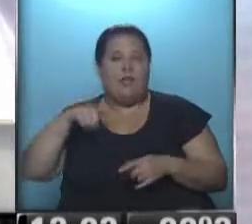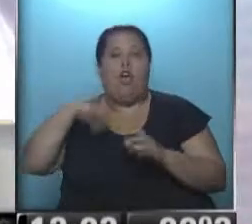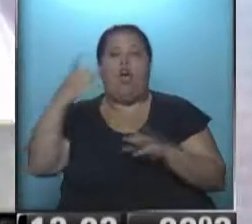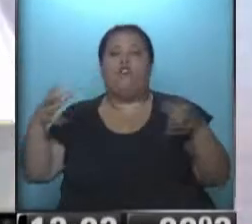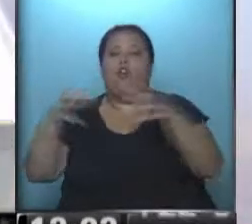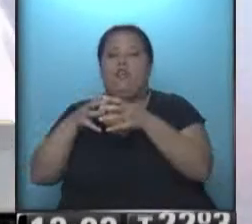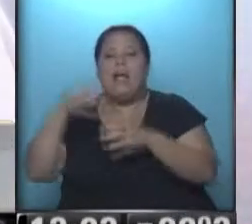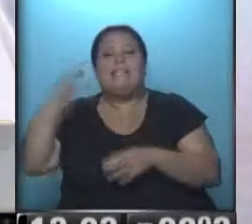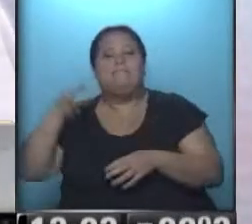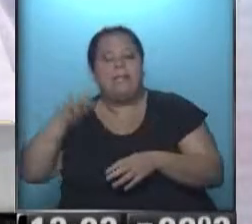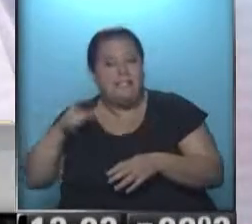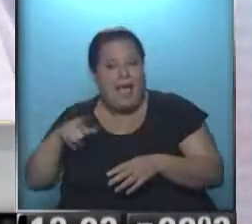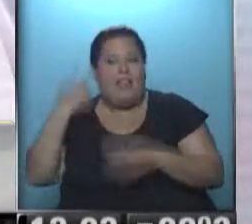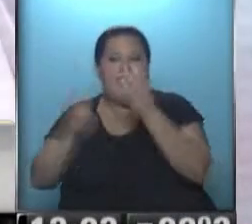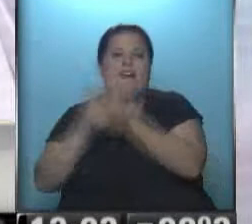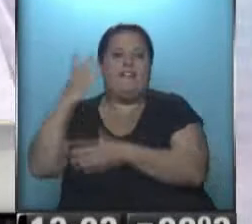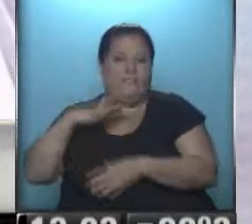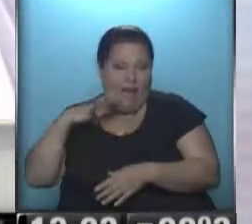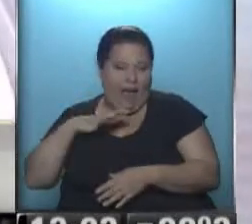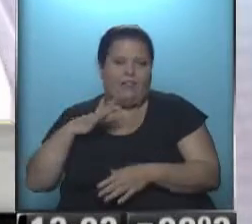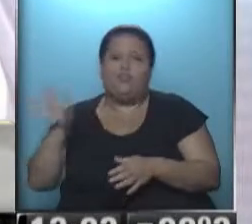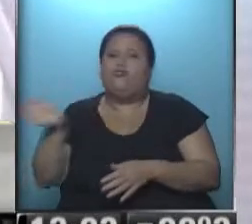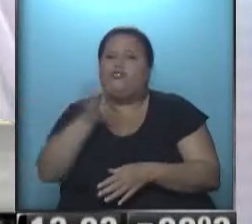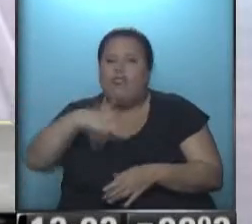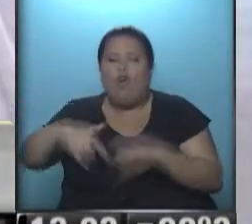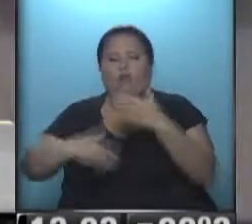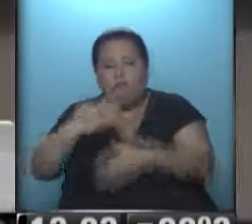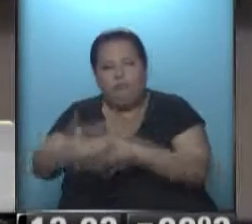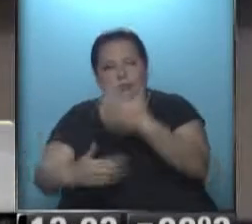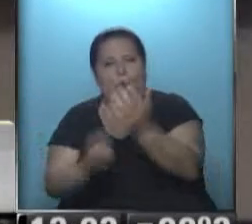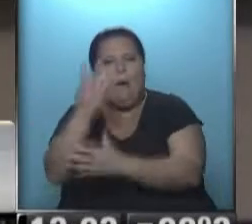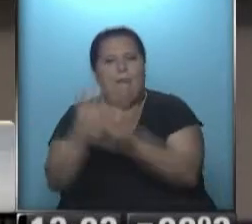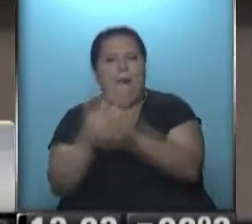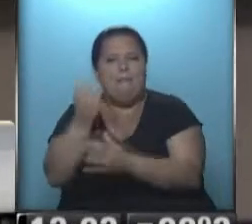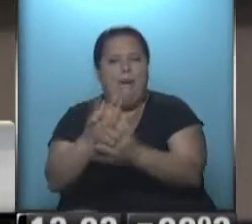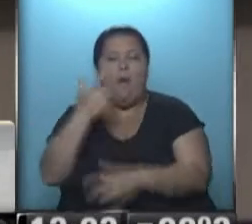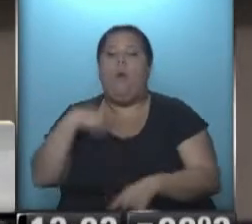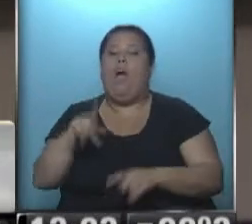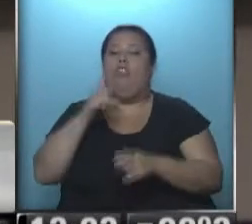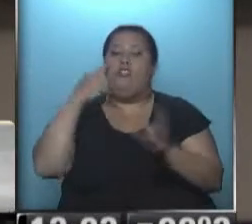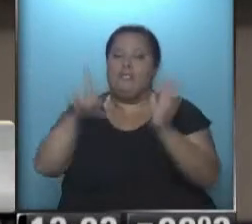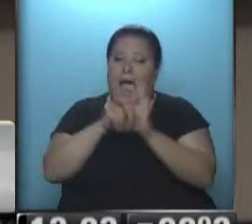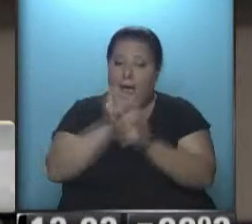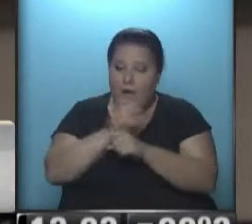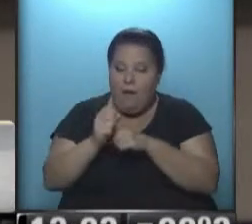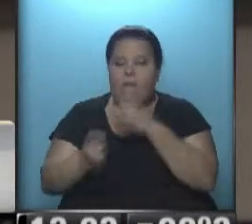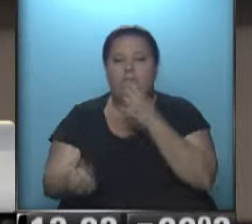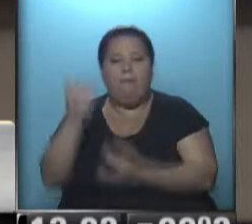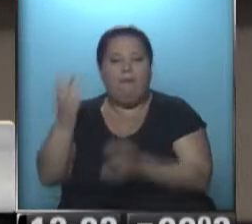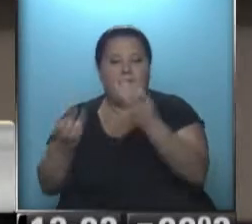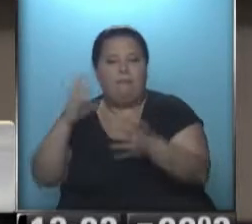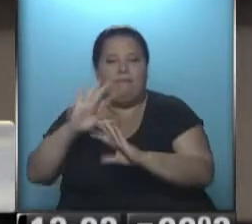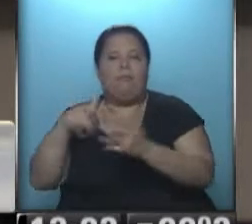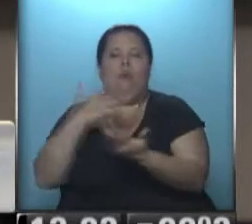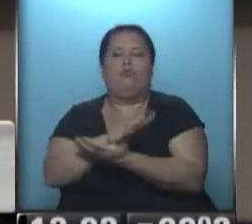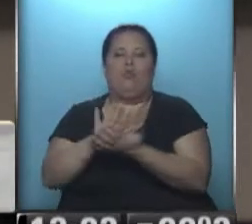un fuero judicial especial. Que hay que crearlo todavía. Que todo esto es un proceso que se va a ir creando, pero a medida que se vaya instrumentando todos vamos a poder ir